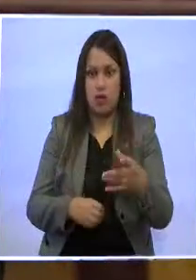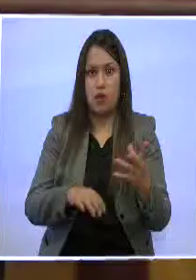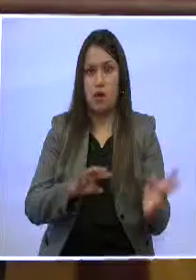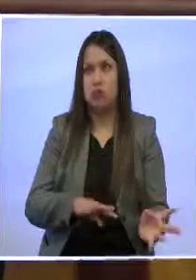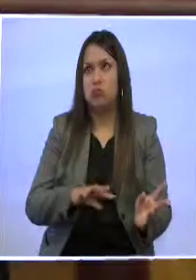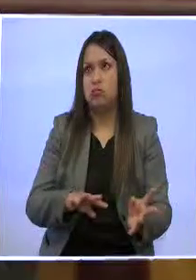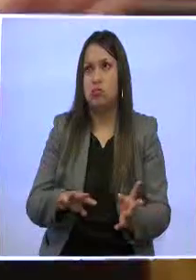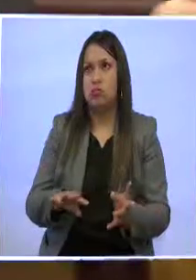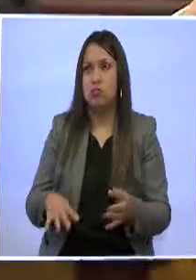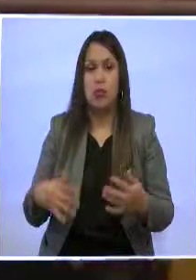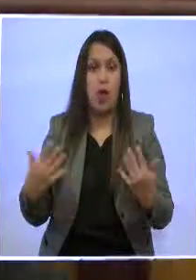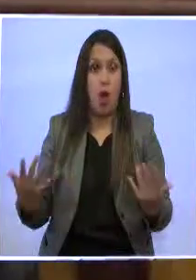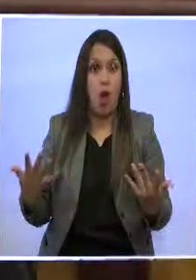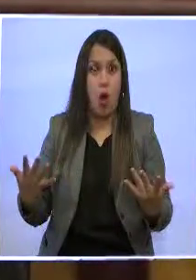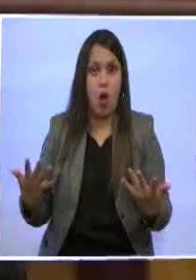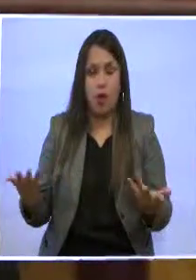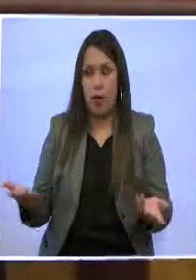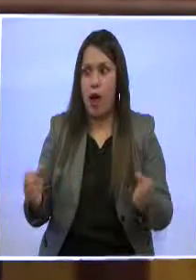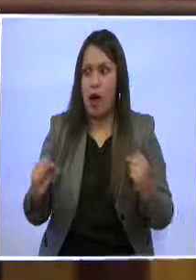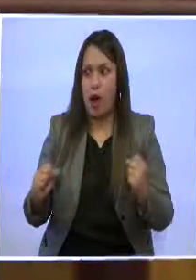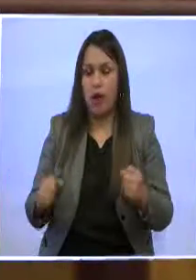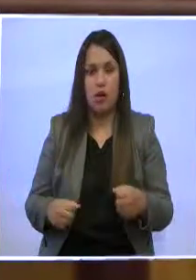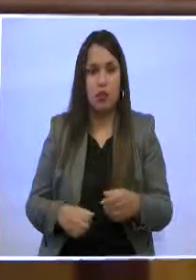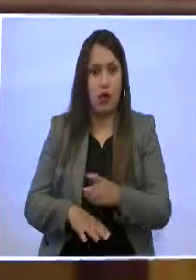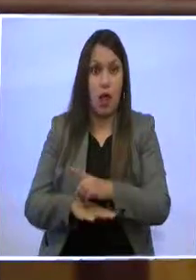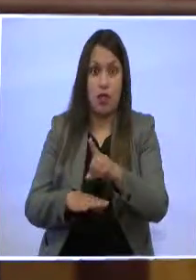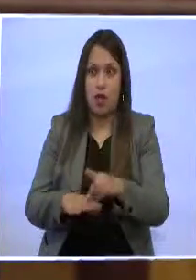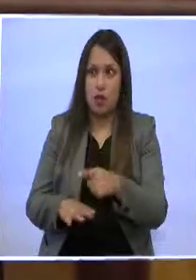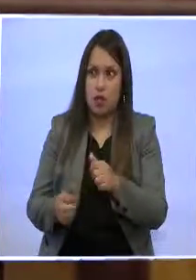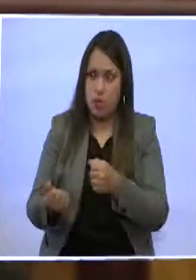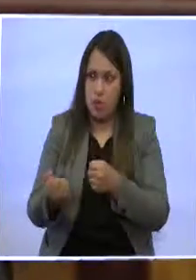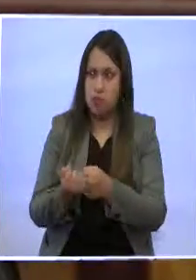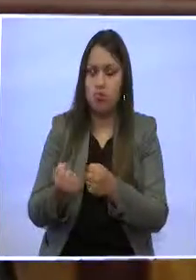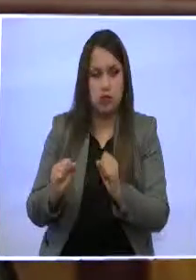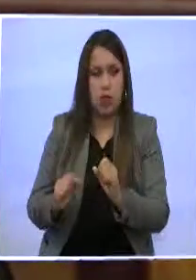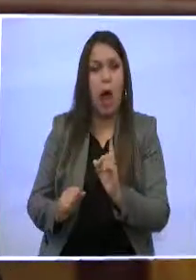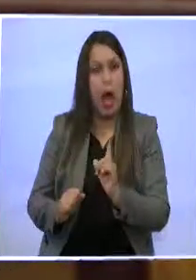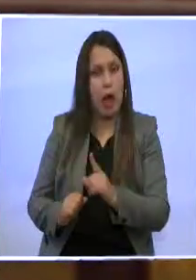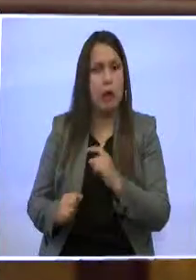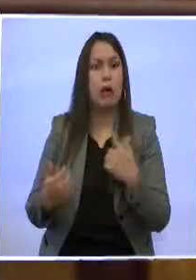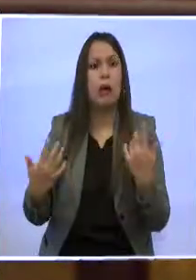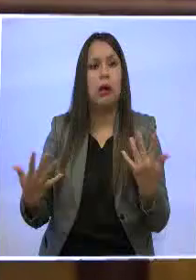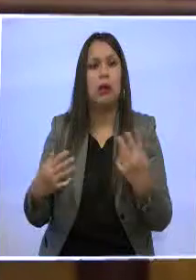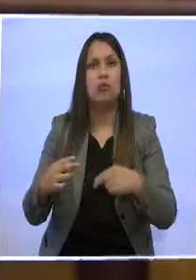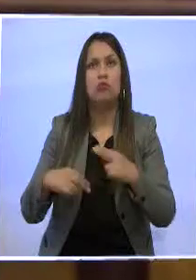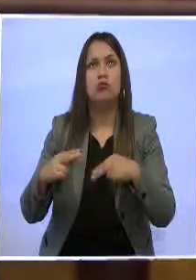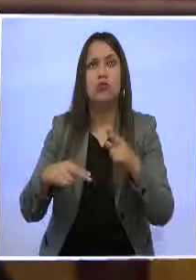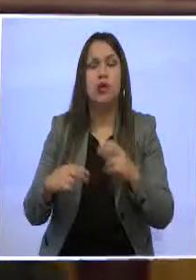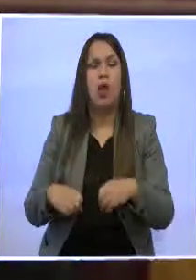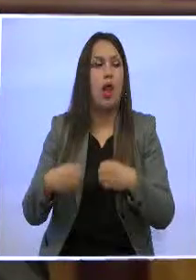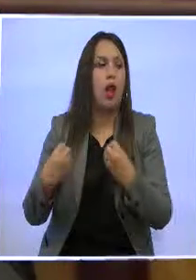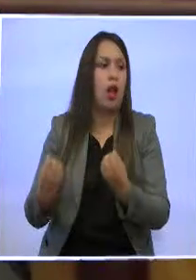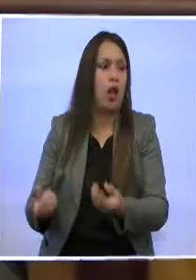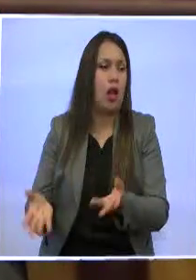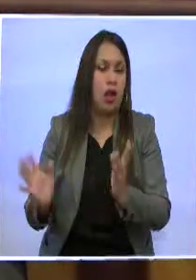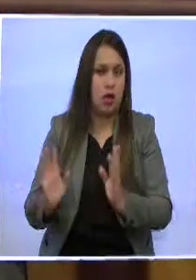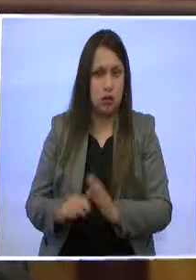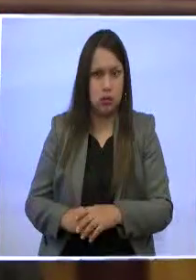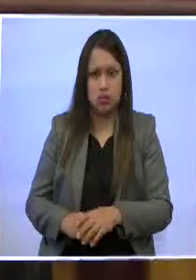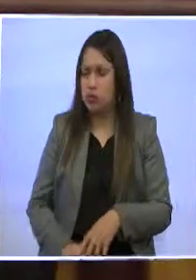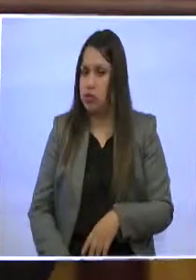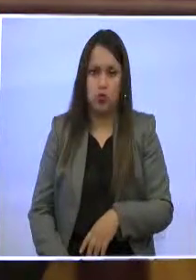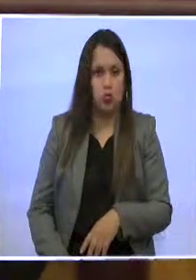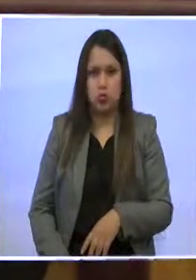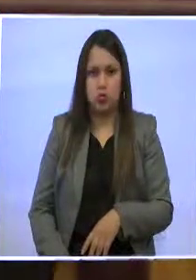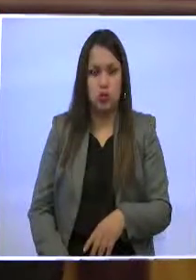les hago obra, si la directiva está conmigo o no está conmigo, no como una dádiva de la autoridad, sino como un derecho de la